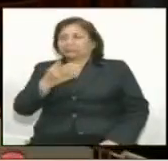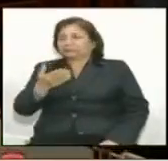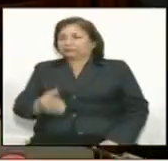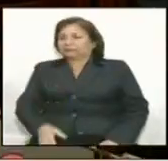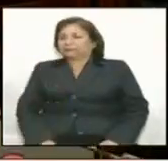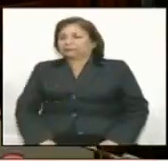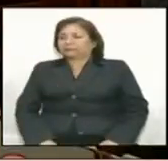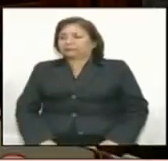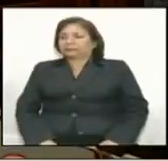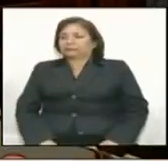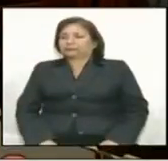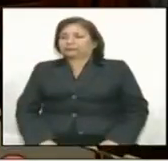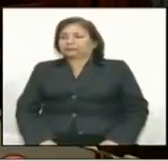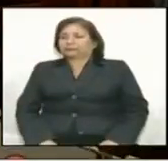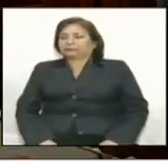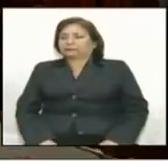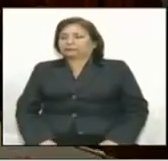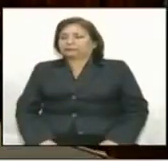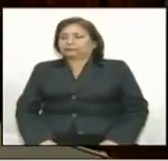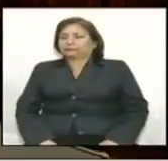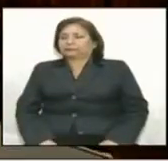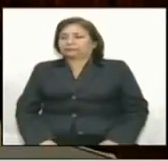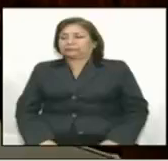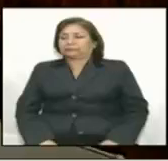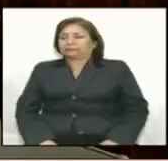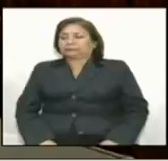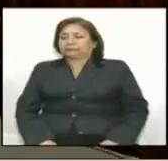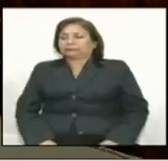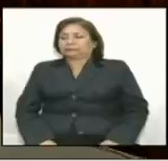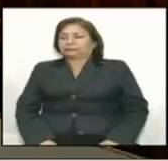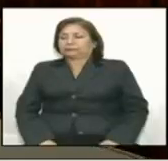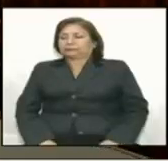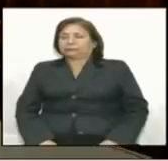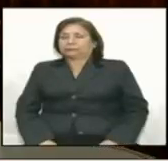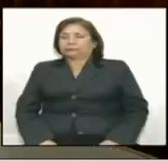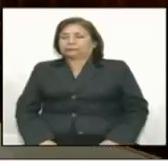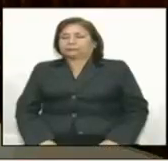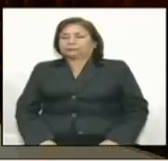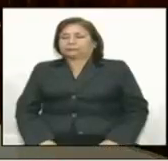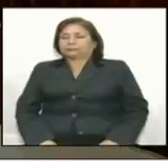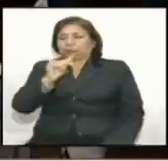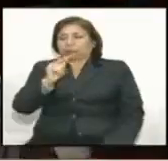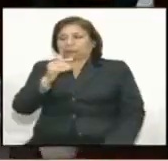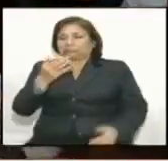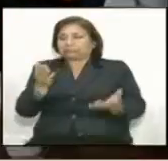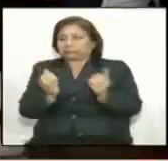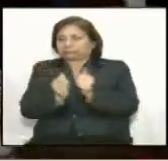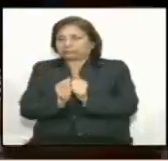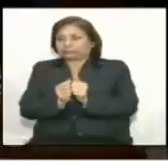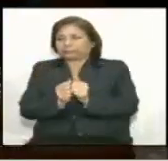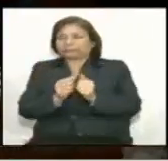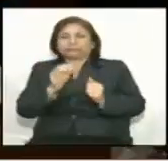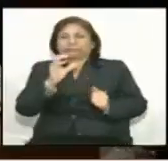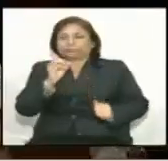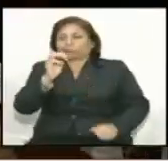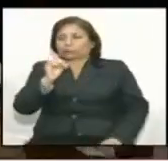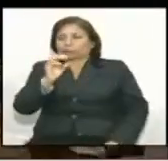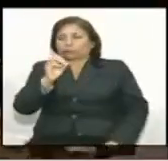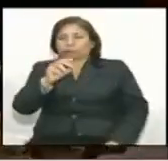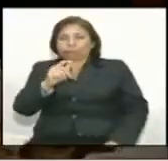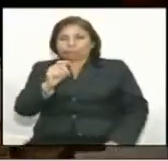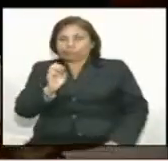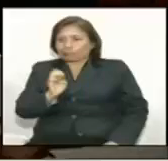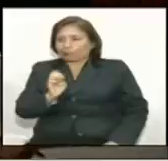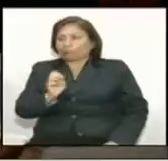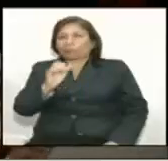calle. Nos acabamos de enterar que hay una segunda lista, la encabeza de la colega María Cabrera. Yo le deseo suerte.